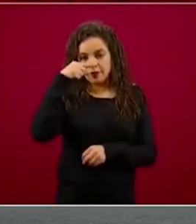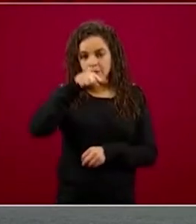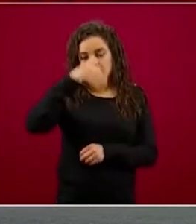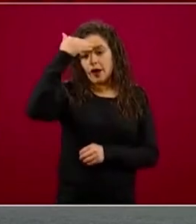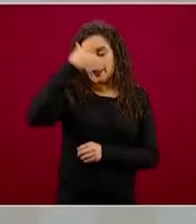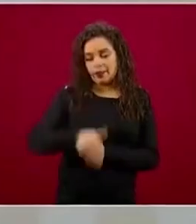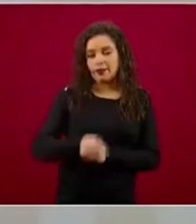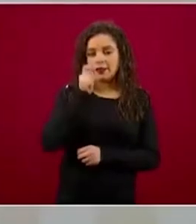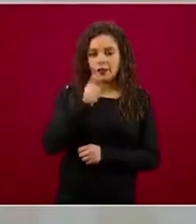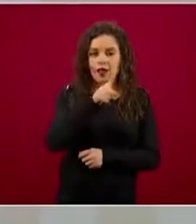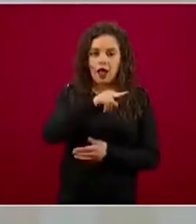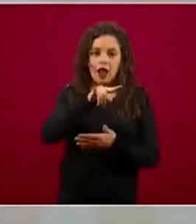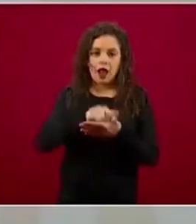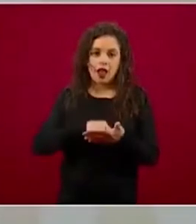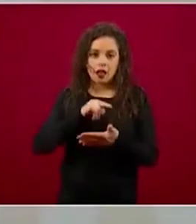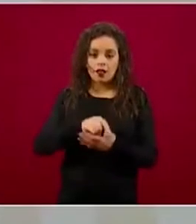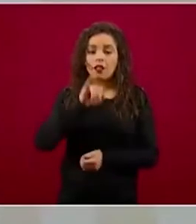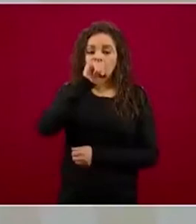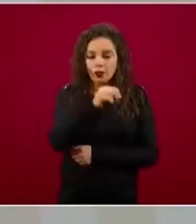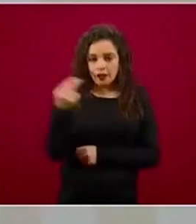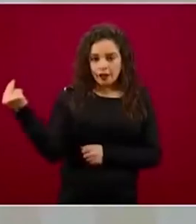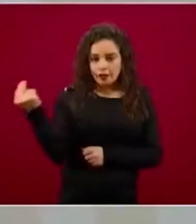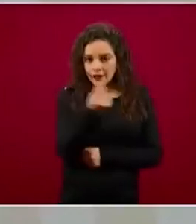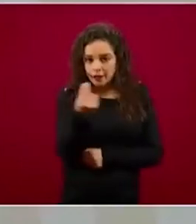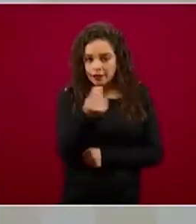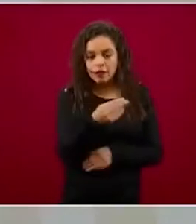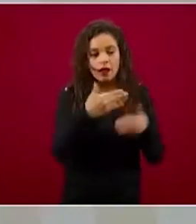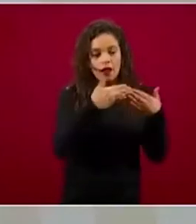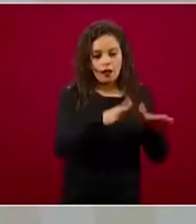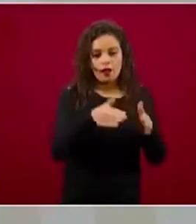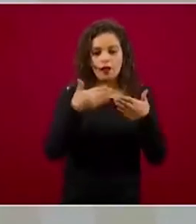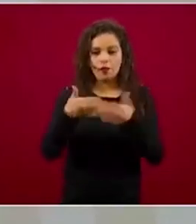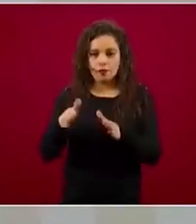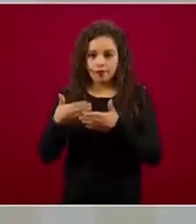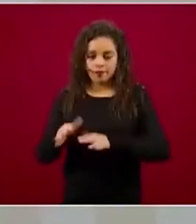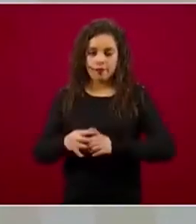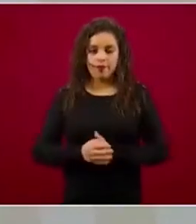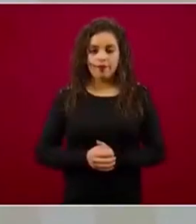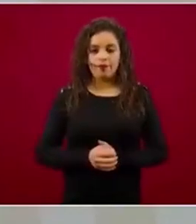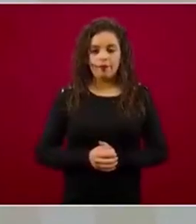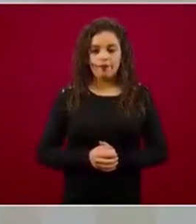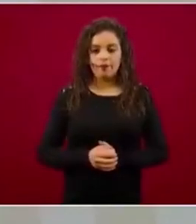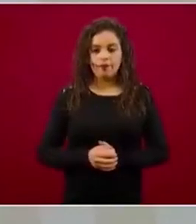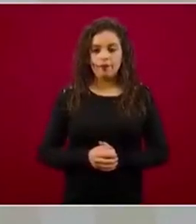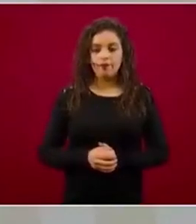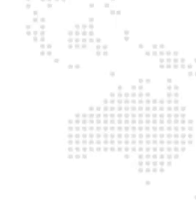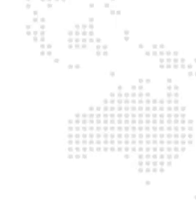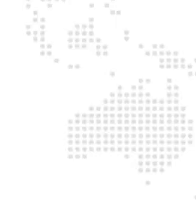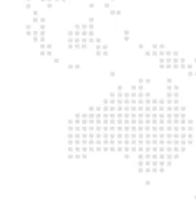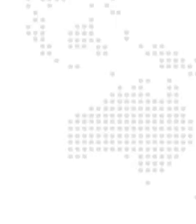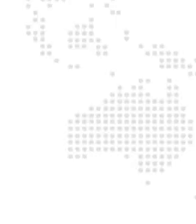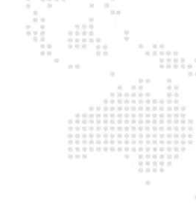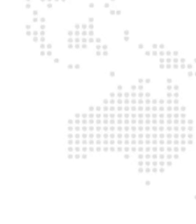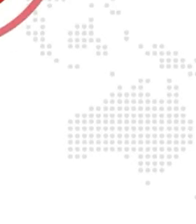va a estar en funcionamiento las actividades esenciales, incluidas estas tres últimas.